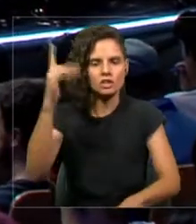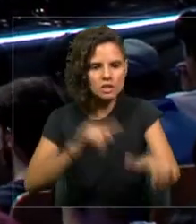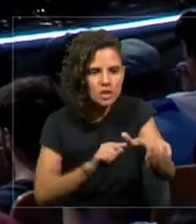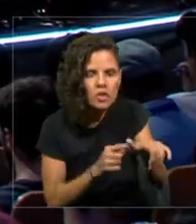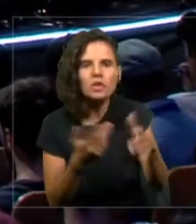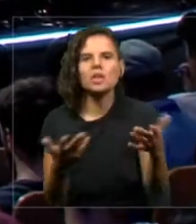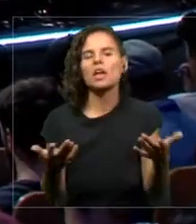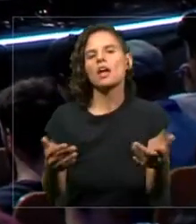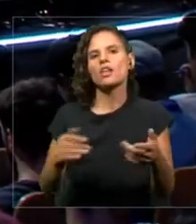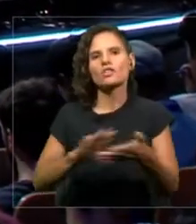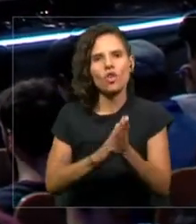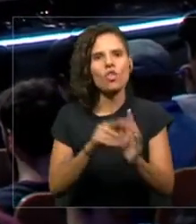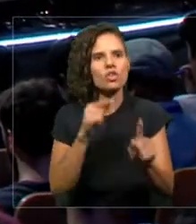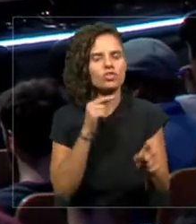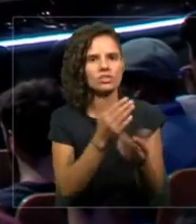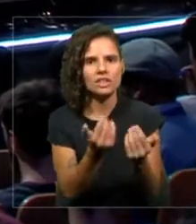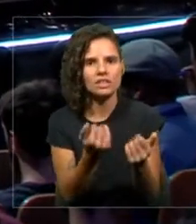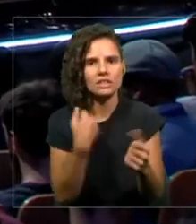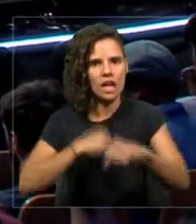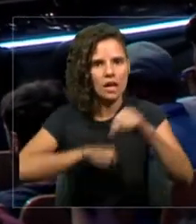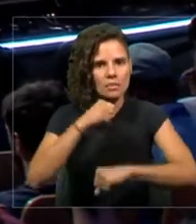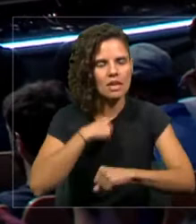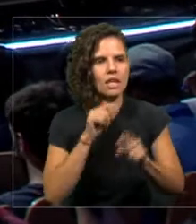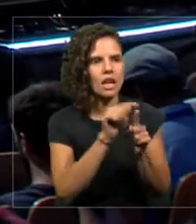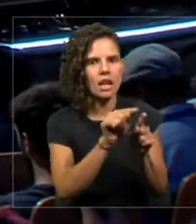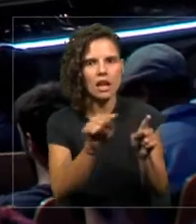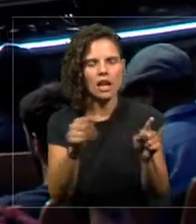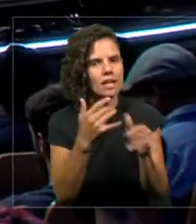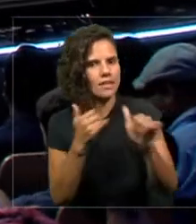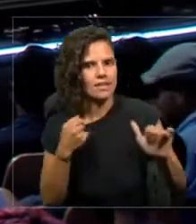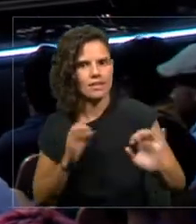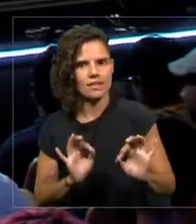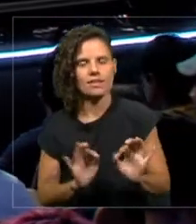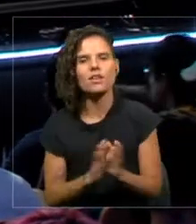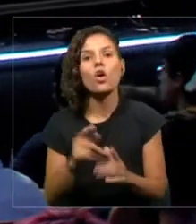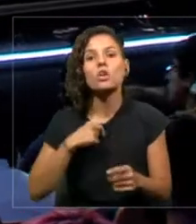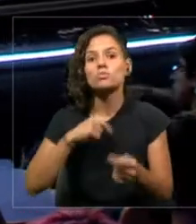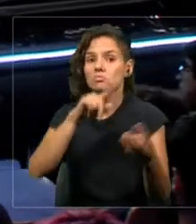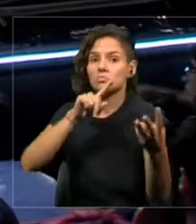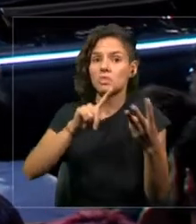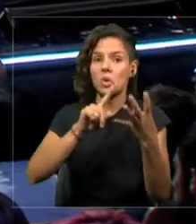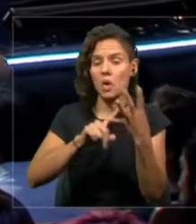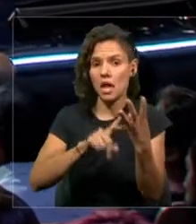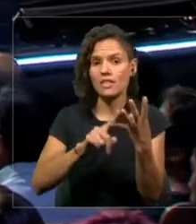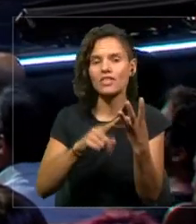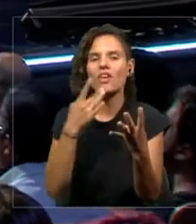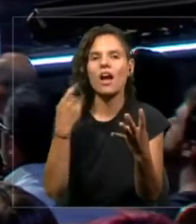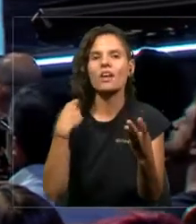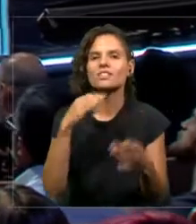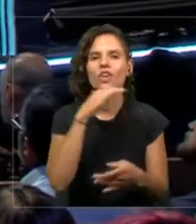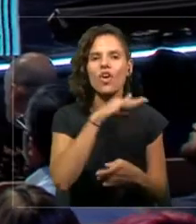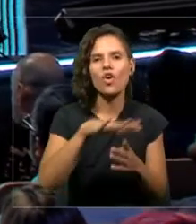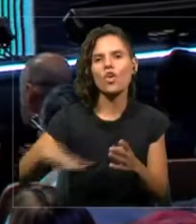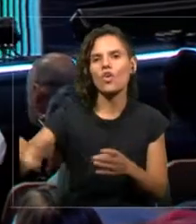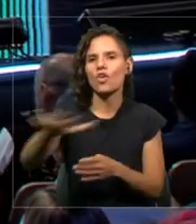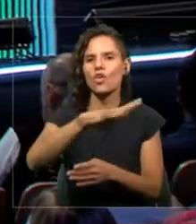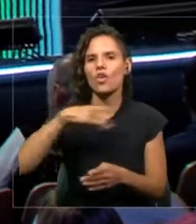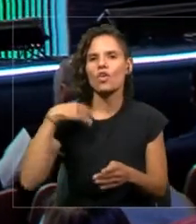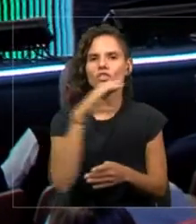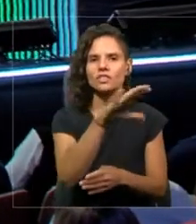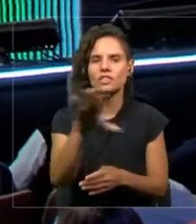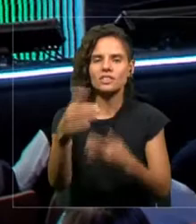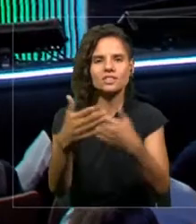se demanda en las organizaciones. Y finalmente, el ecosistema. Un ecosistema abierto, convergente, de la sociedad